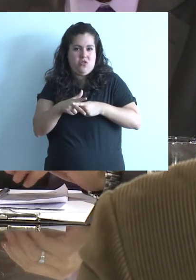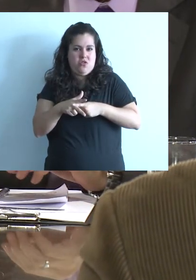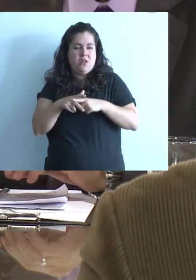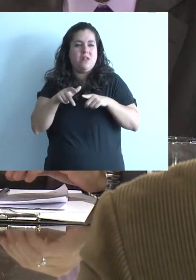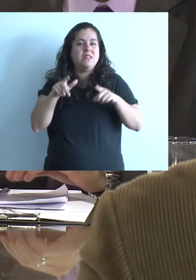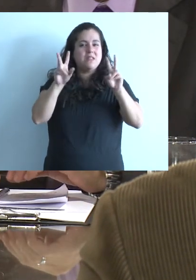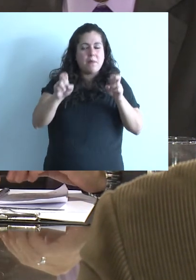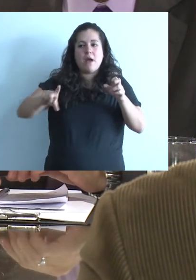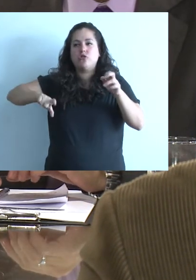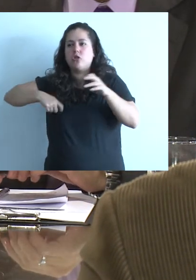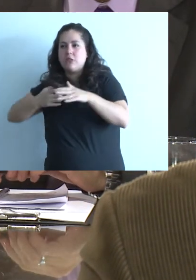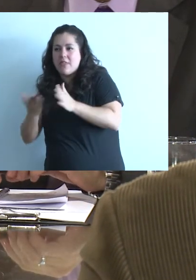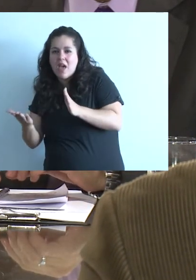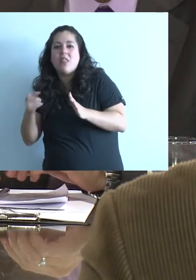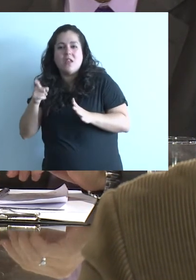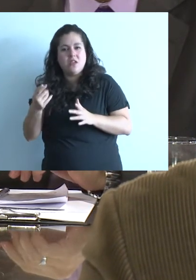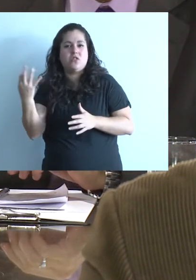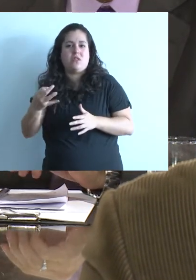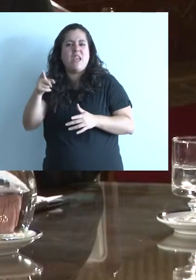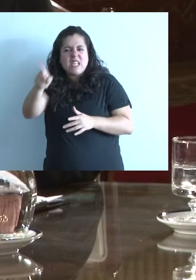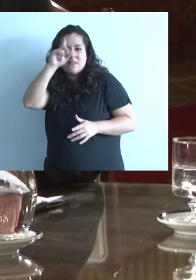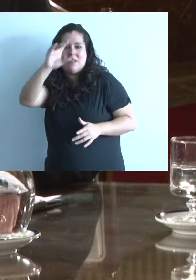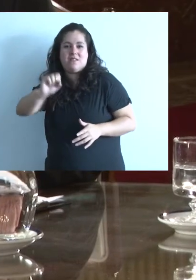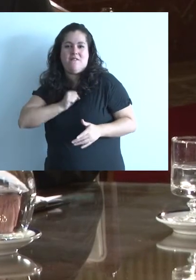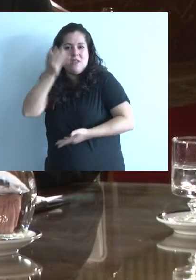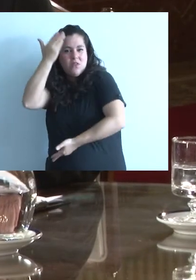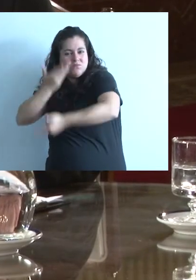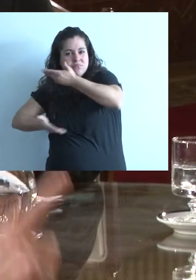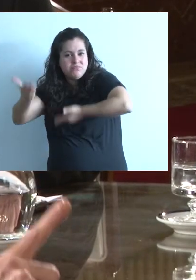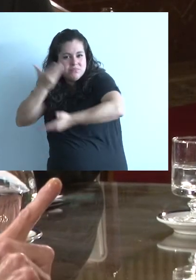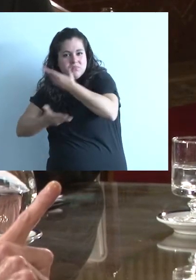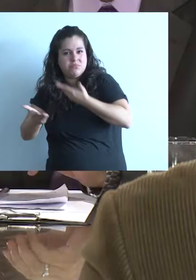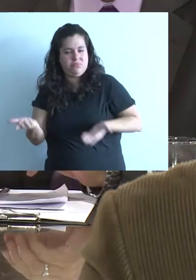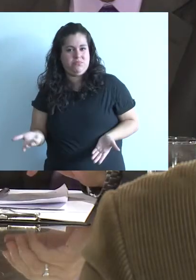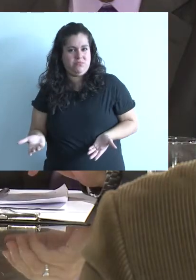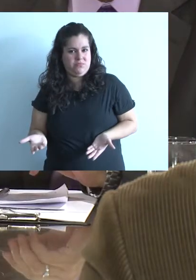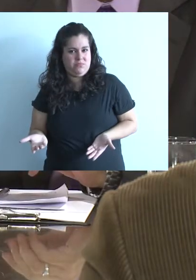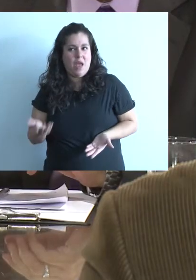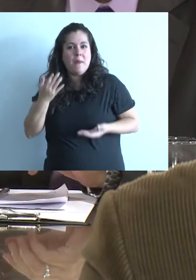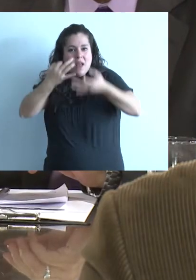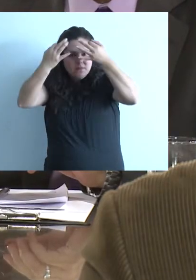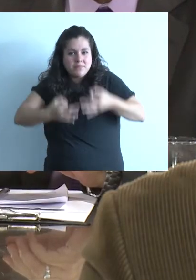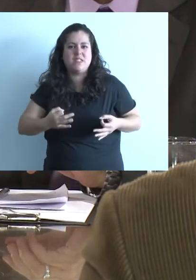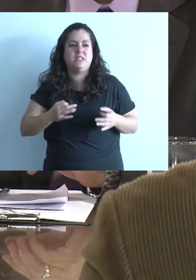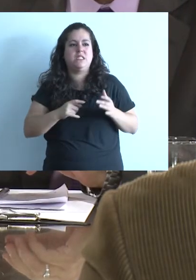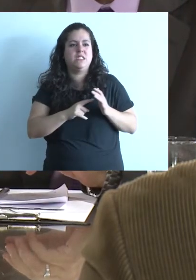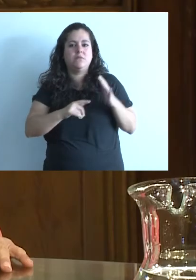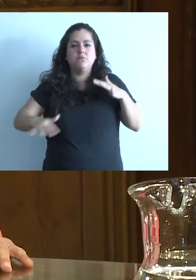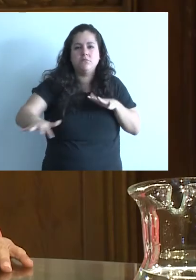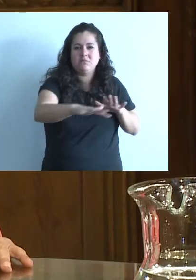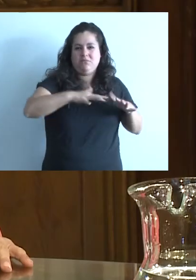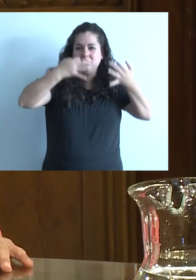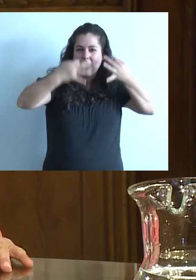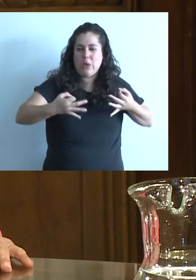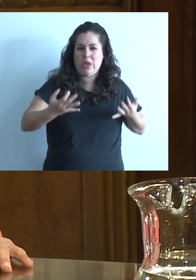sociales-culturales da un potencial muy grande y ese es el gran desafío ante la crisis de esta idea de civilización o barbarie que